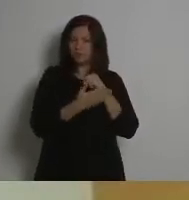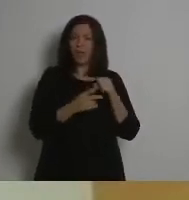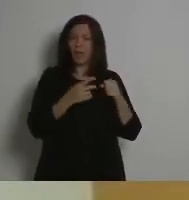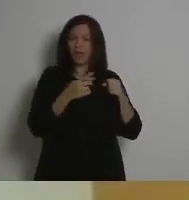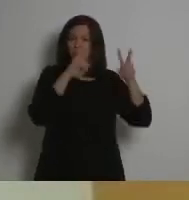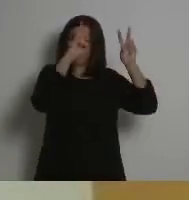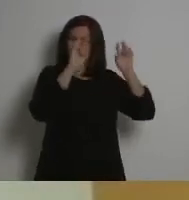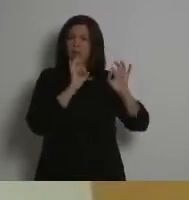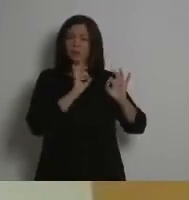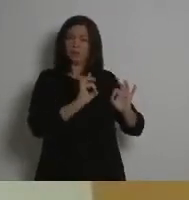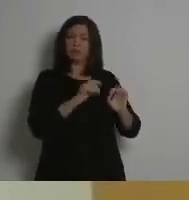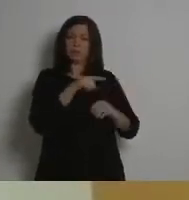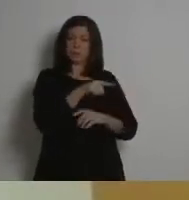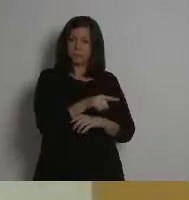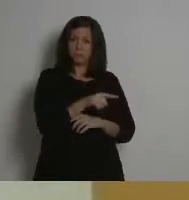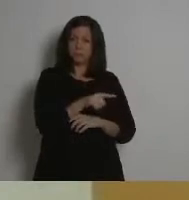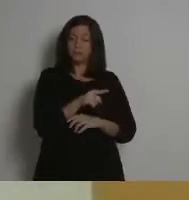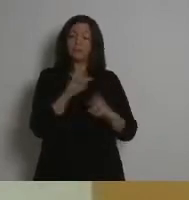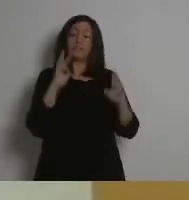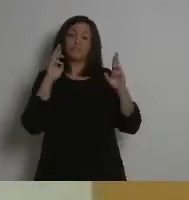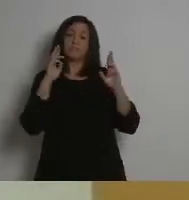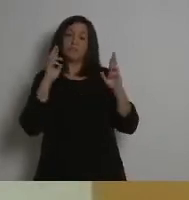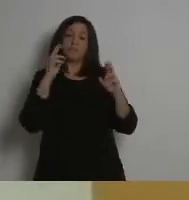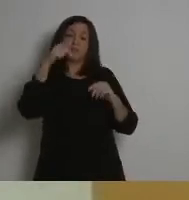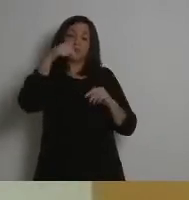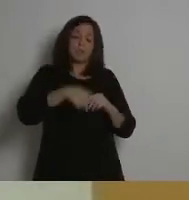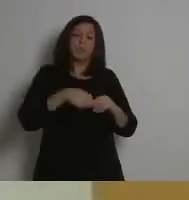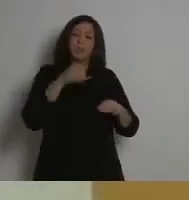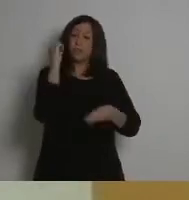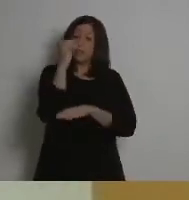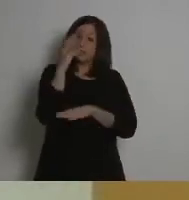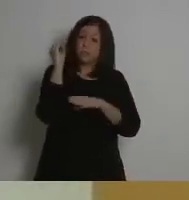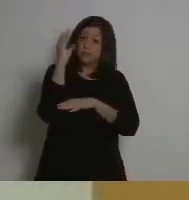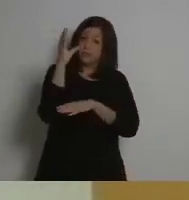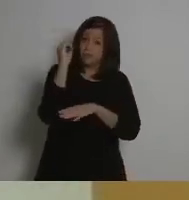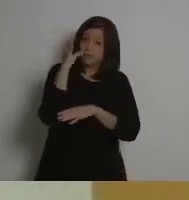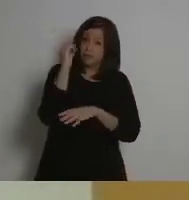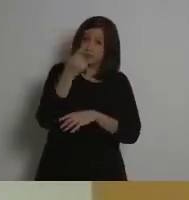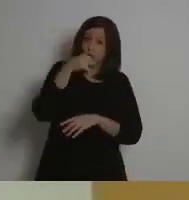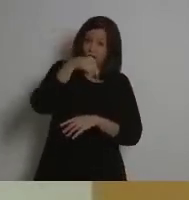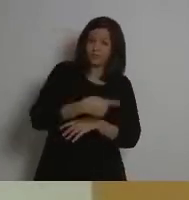podamos contar con su participación para saber en qué han estado trabajando en este sentido.